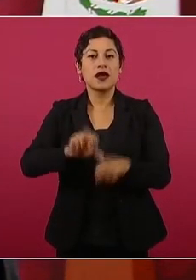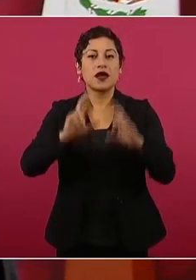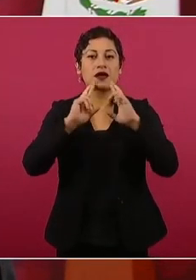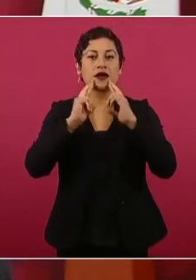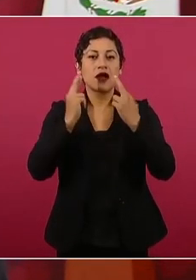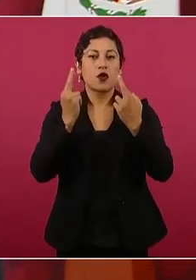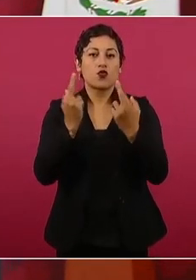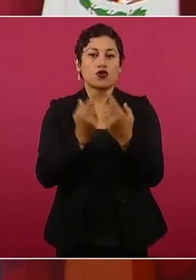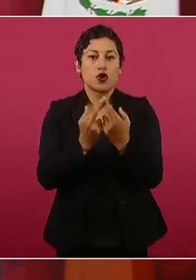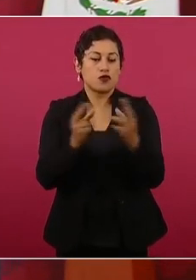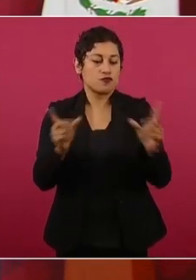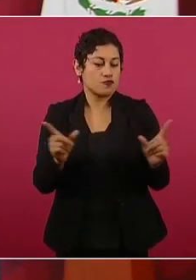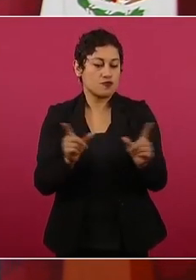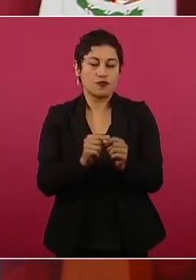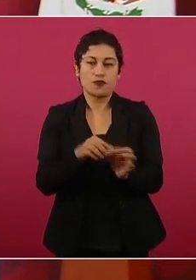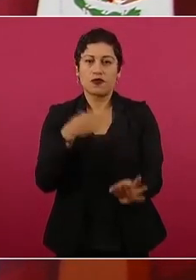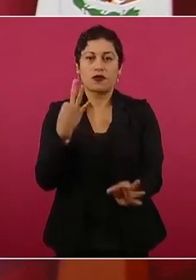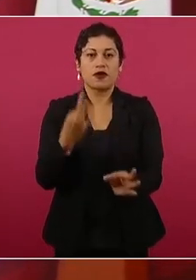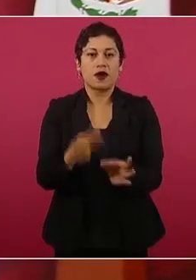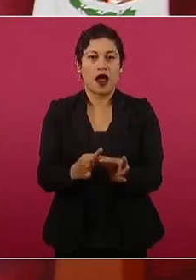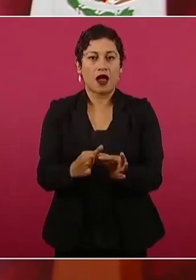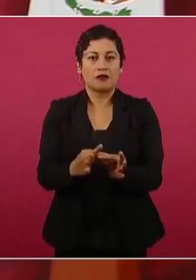y se impuso